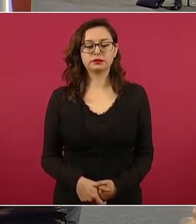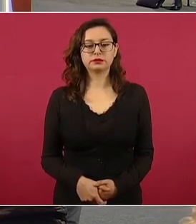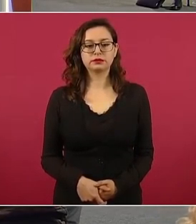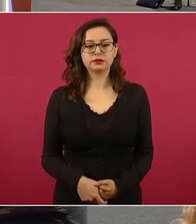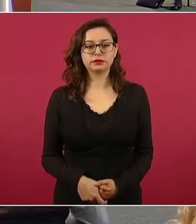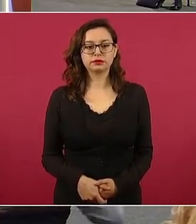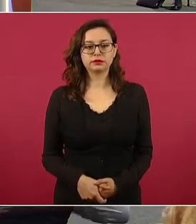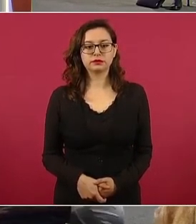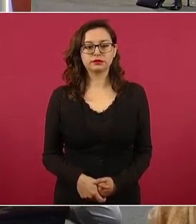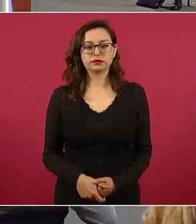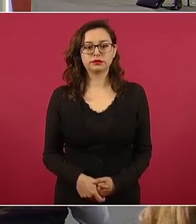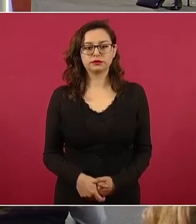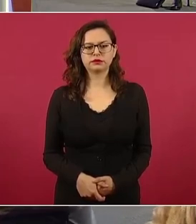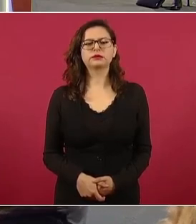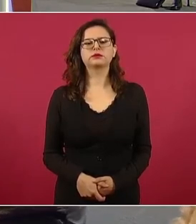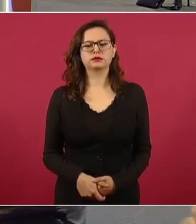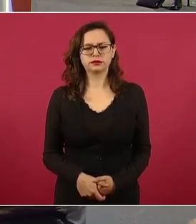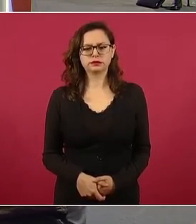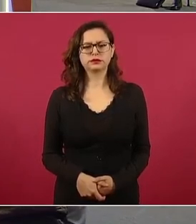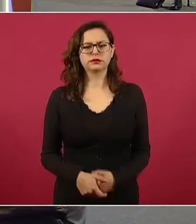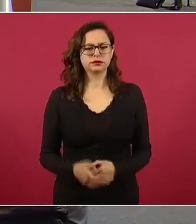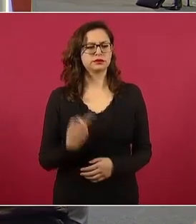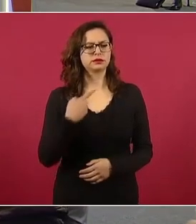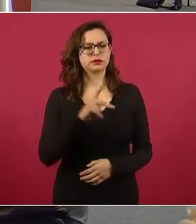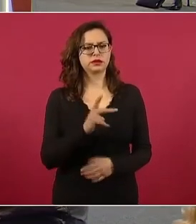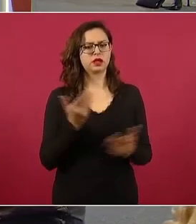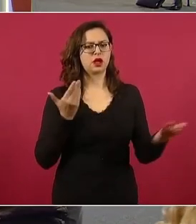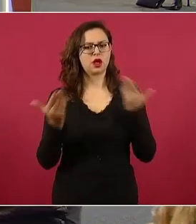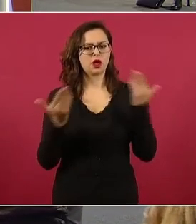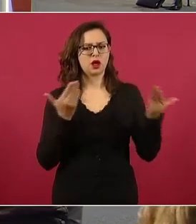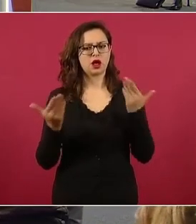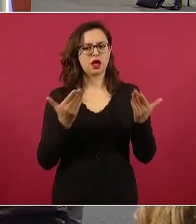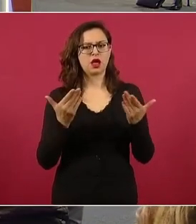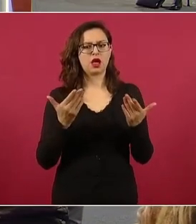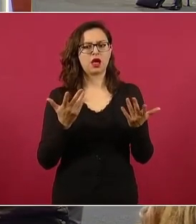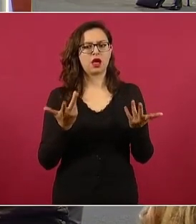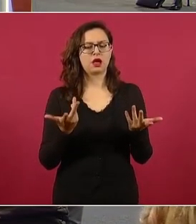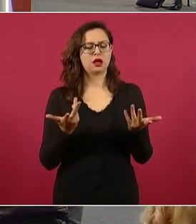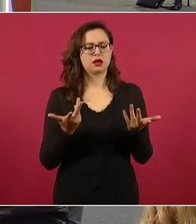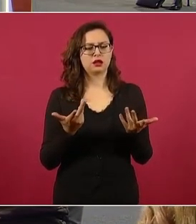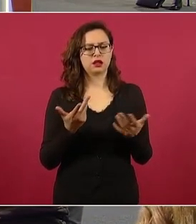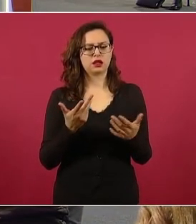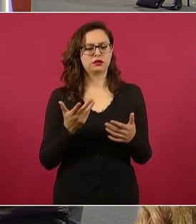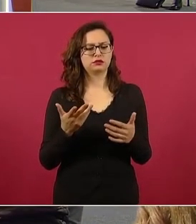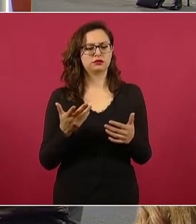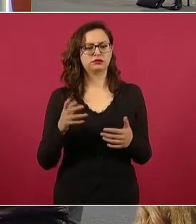Sí, pero hay uno que es por sexenio, a ver si lo tiene.